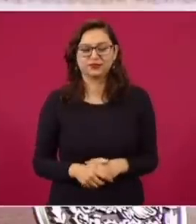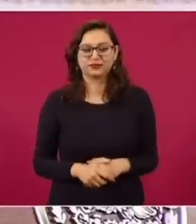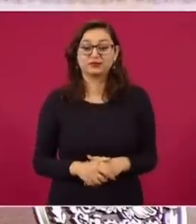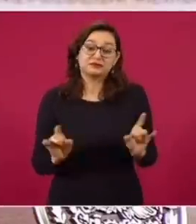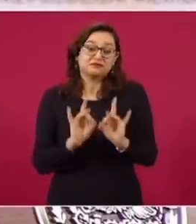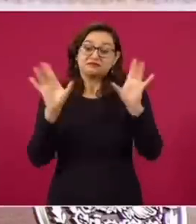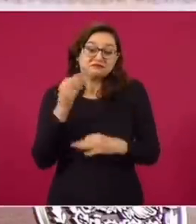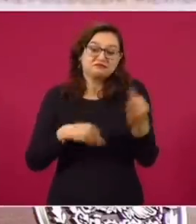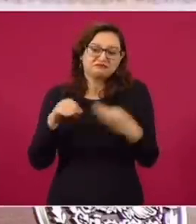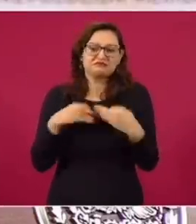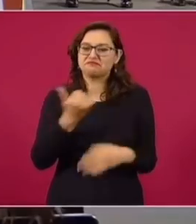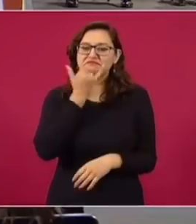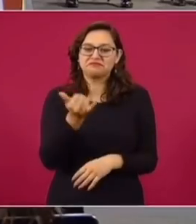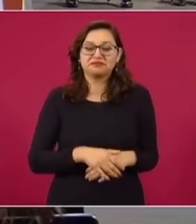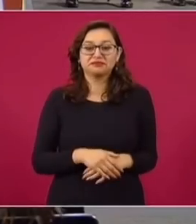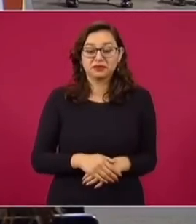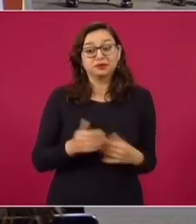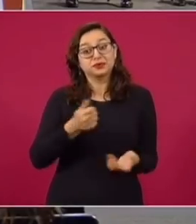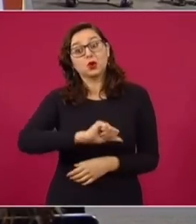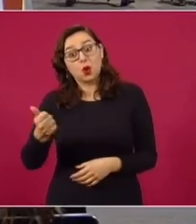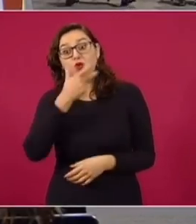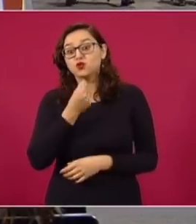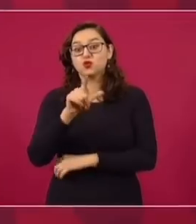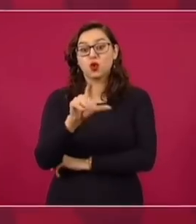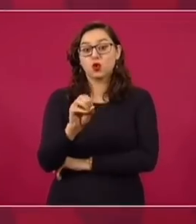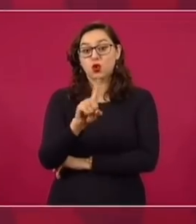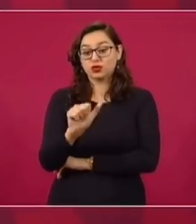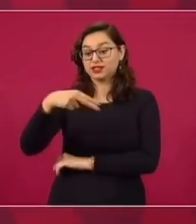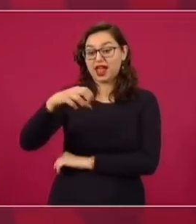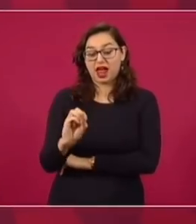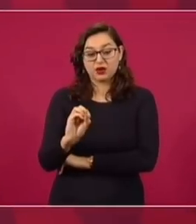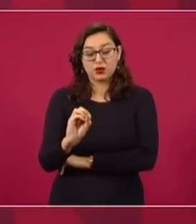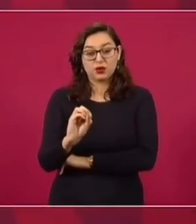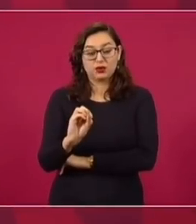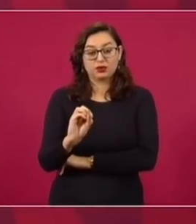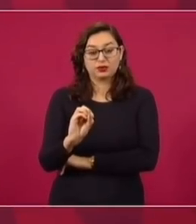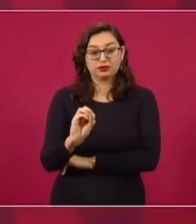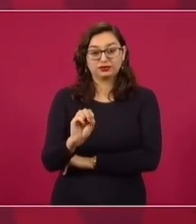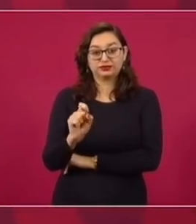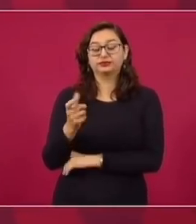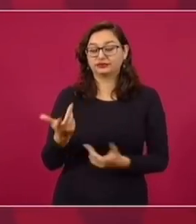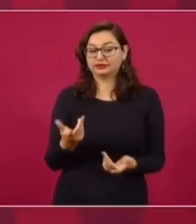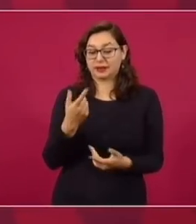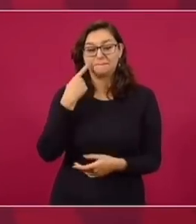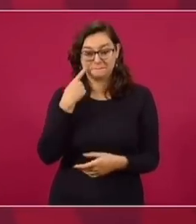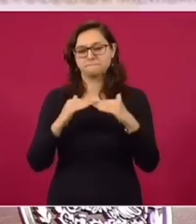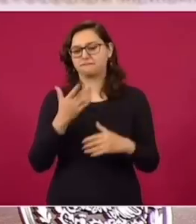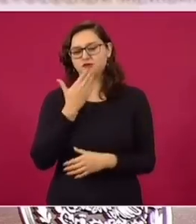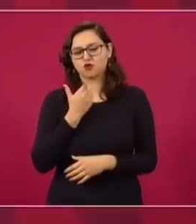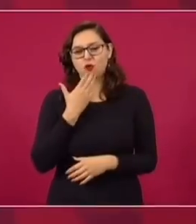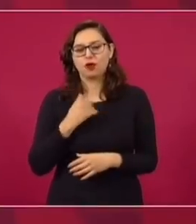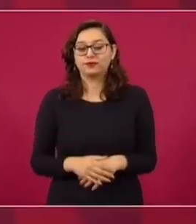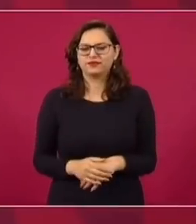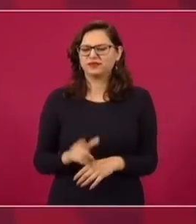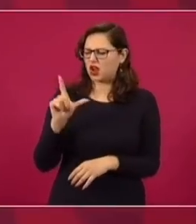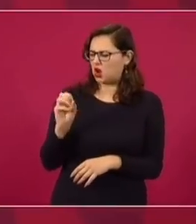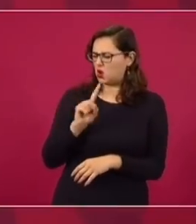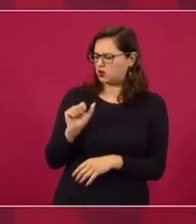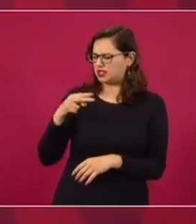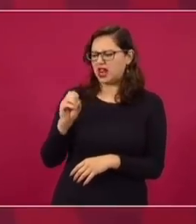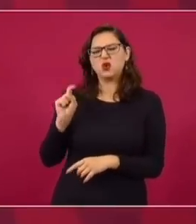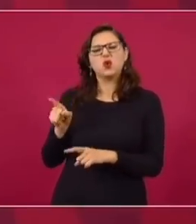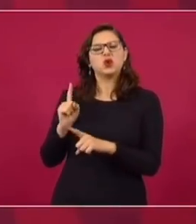Y a todos nos pasa. Y el señor Lozano, él es, para contextualizar, porque también no se sabe mucho, es el dirigente,